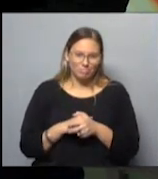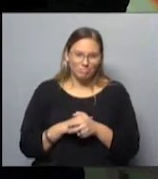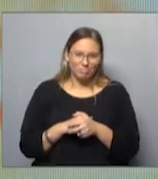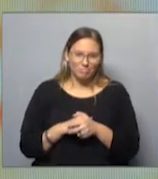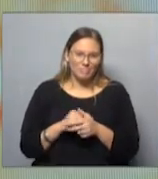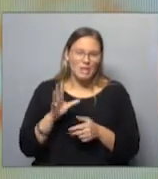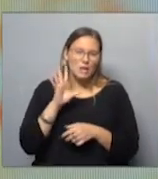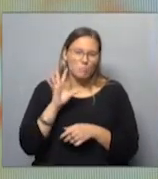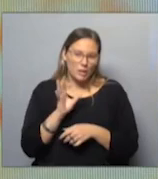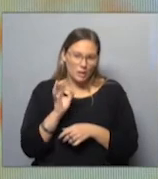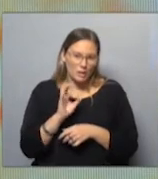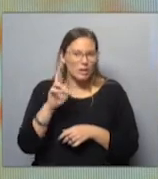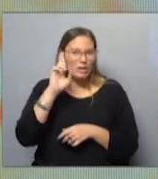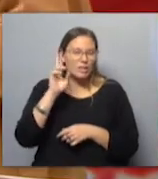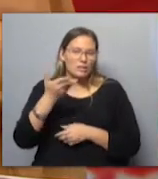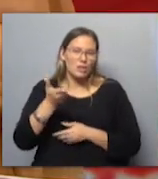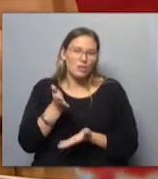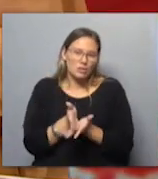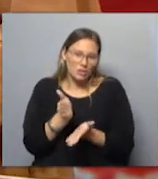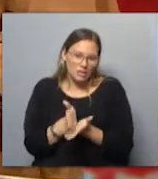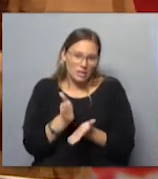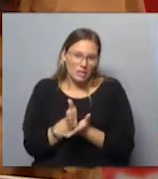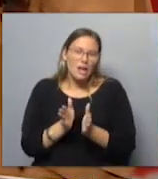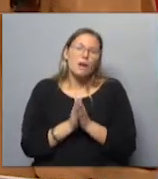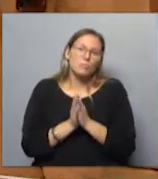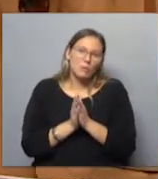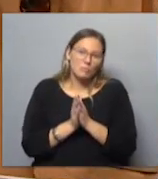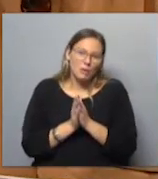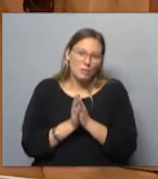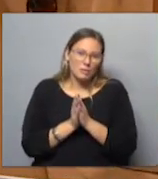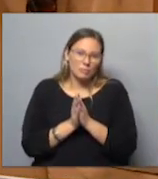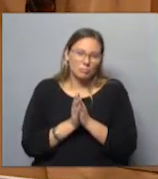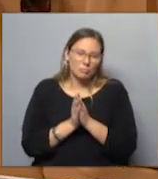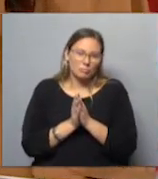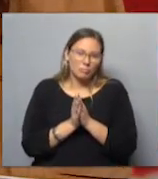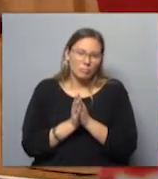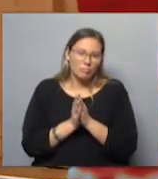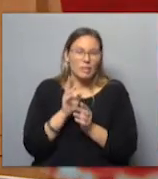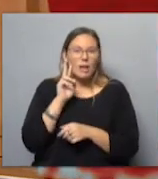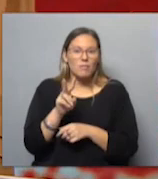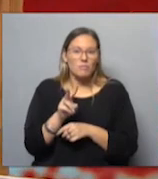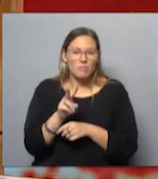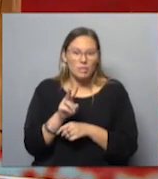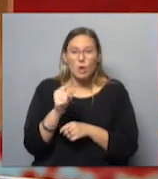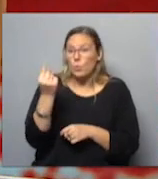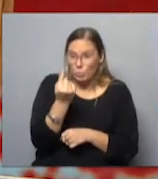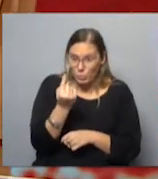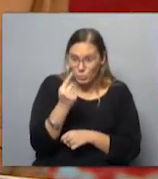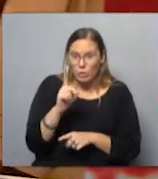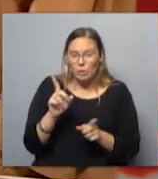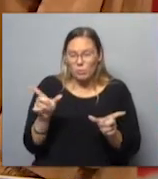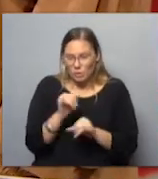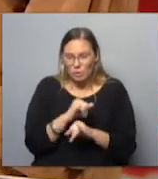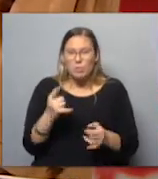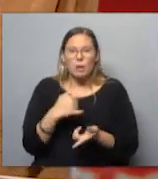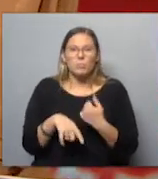Tu reflexión de la solidaridad, por favor, cortito, porque me gustó. Bueno, viendo rapidito, un minutito, tenemos que cerrar,